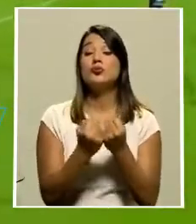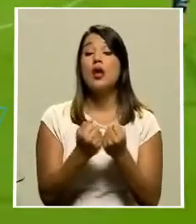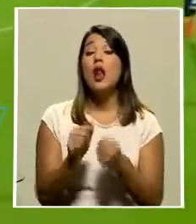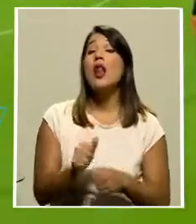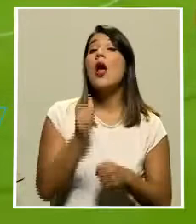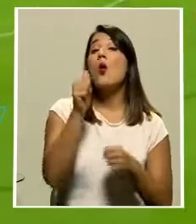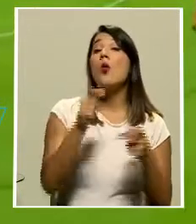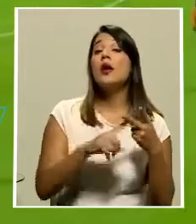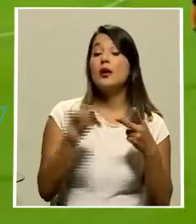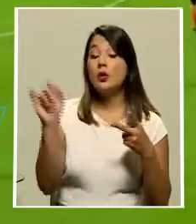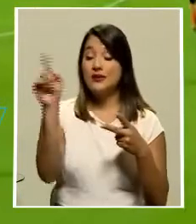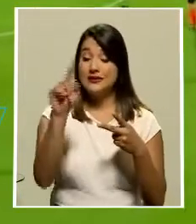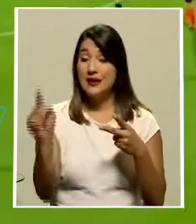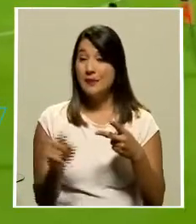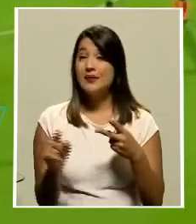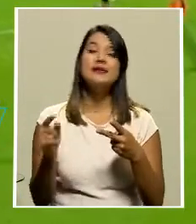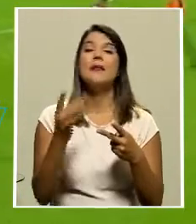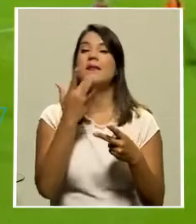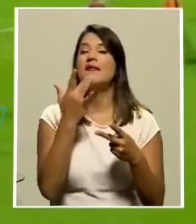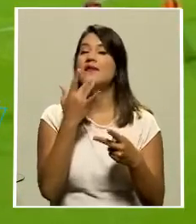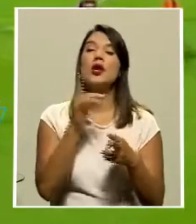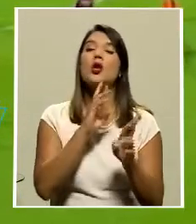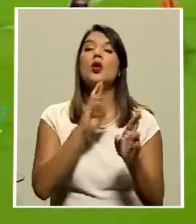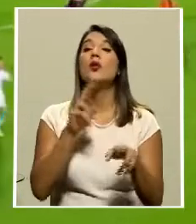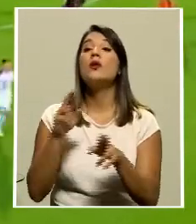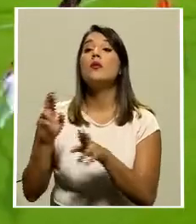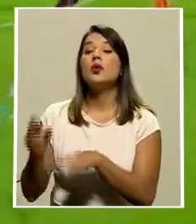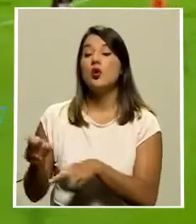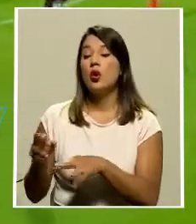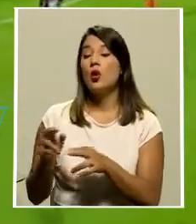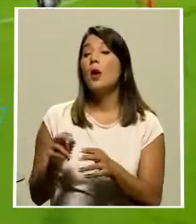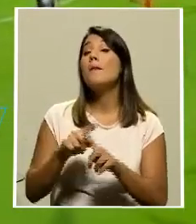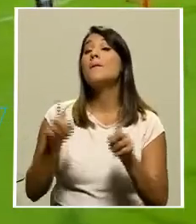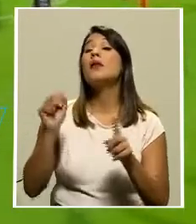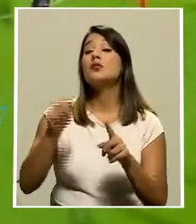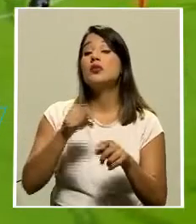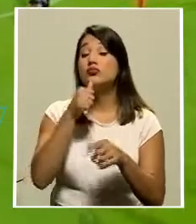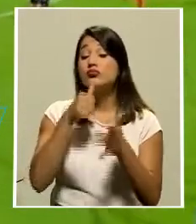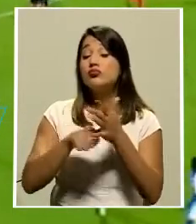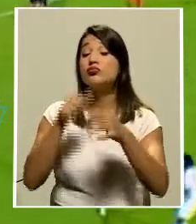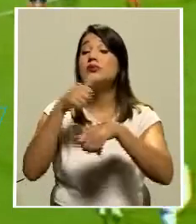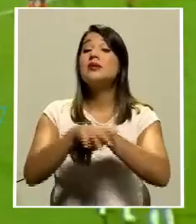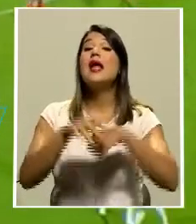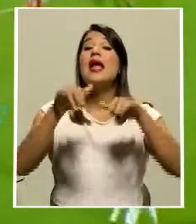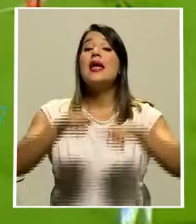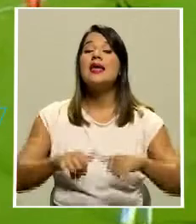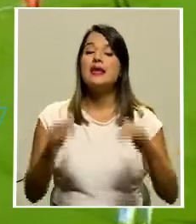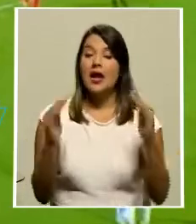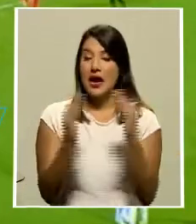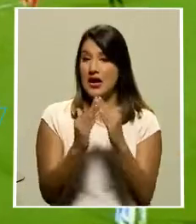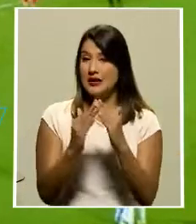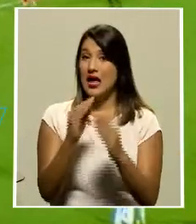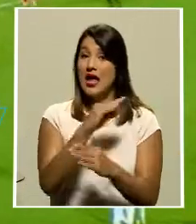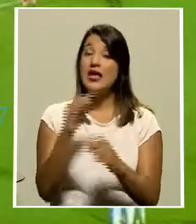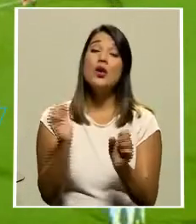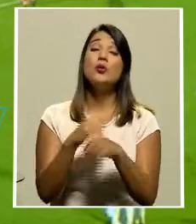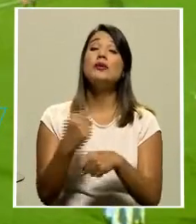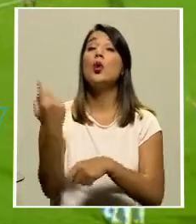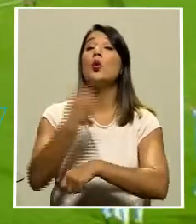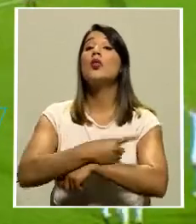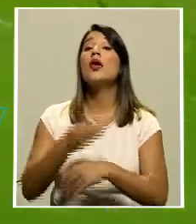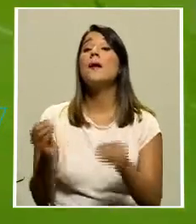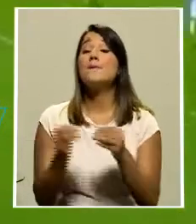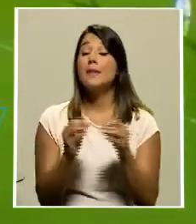Alajuelense como Zapriza se limitaron a pedir a sus seguidores mediante un comunicado que se quedaran en sus casas y lo hicieron un día antes del